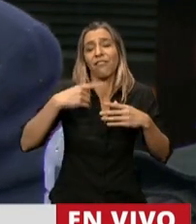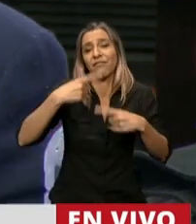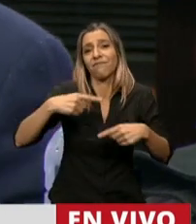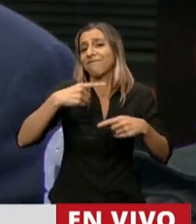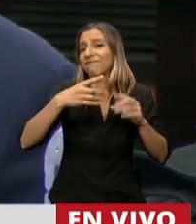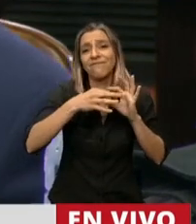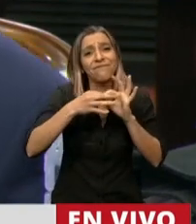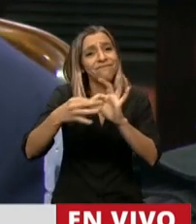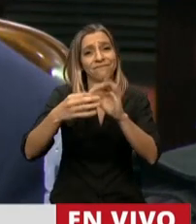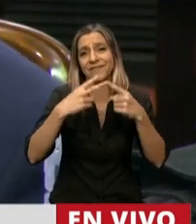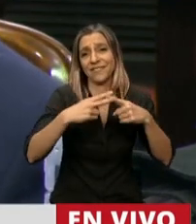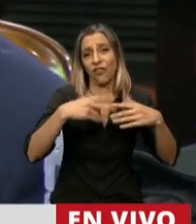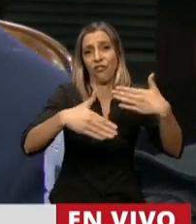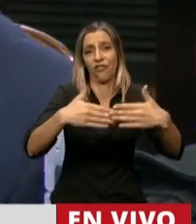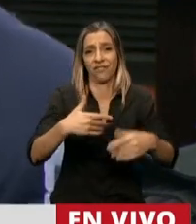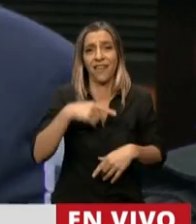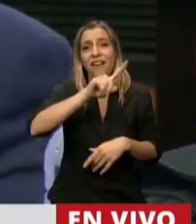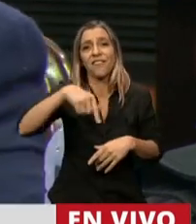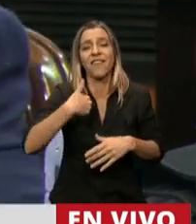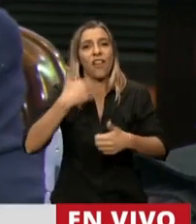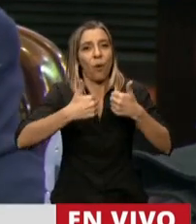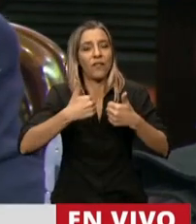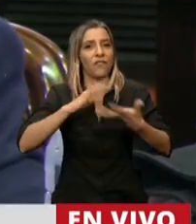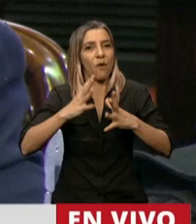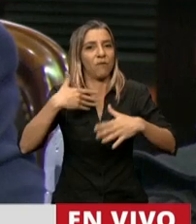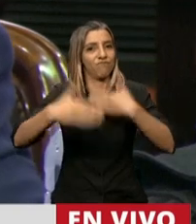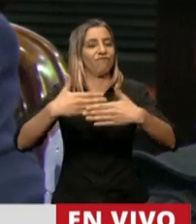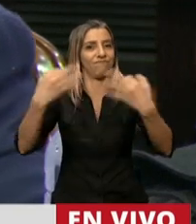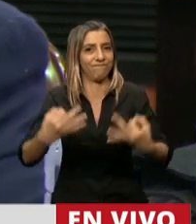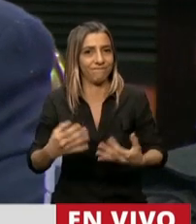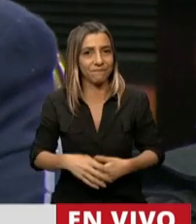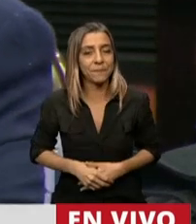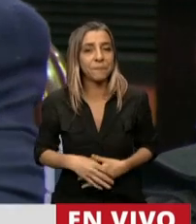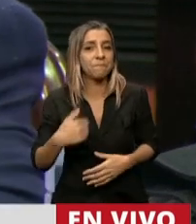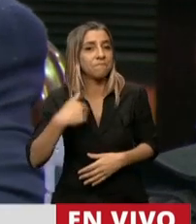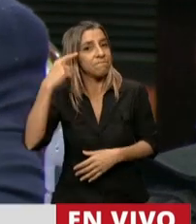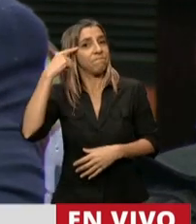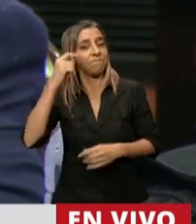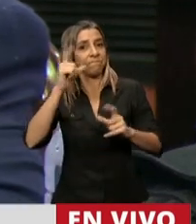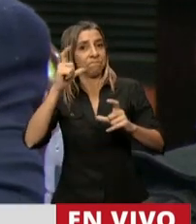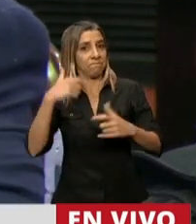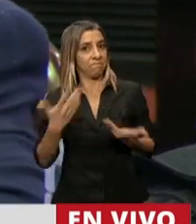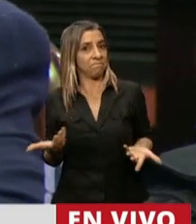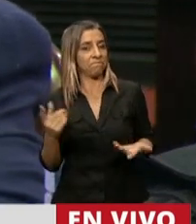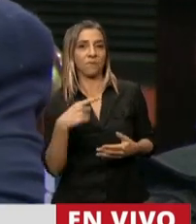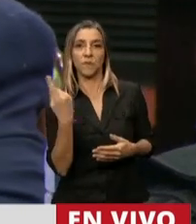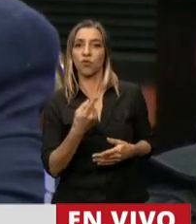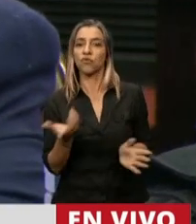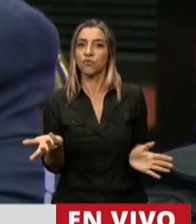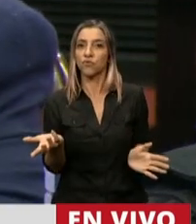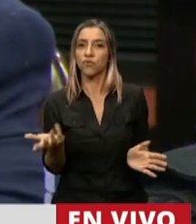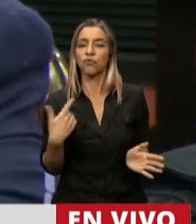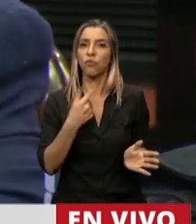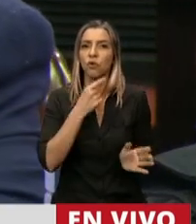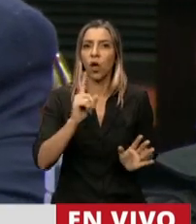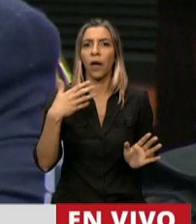conocimiento transfiriendo competitividad. Y a mí me llama poderosamente la atención que no arriesguemos una promoción mucho más